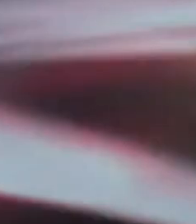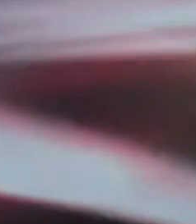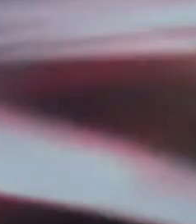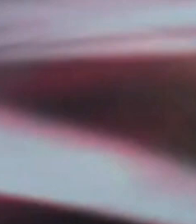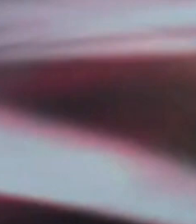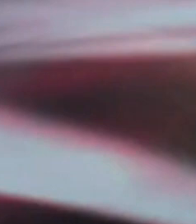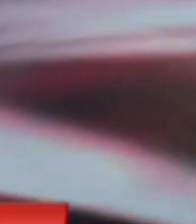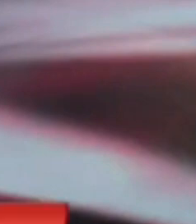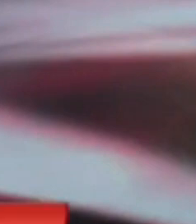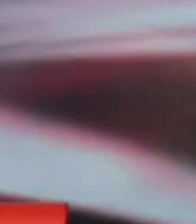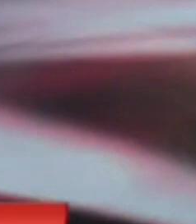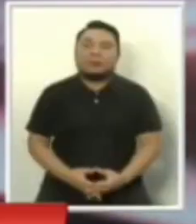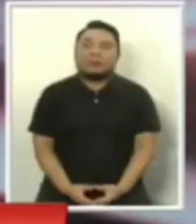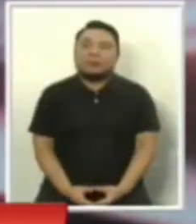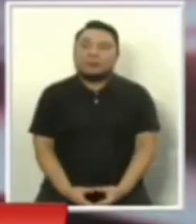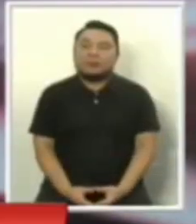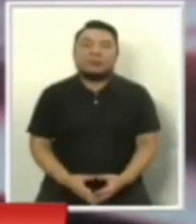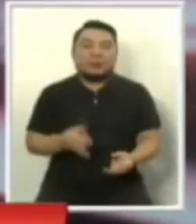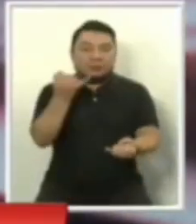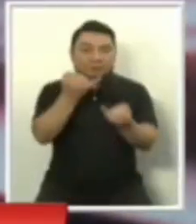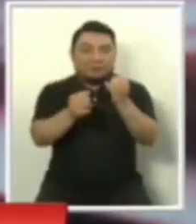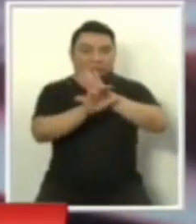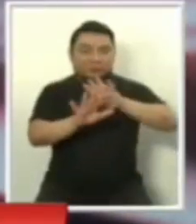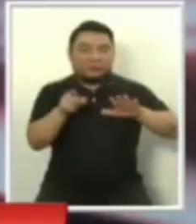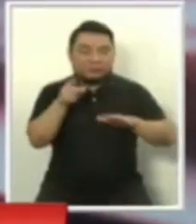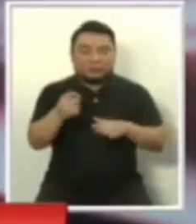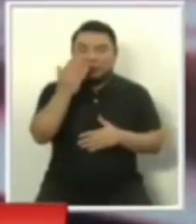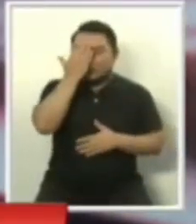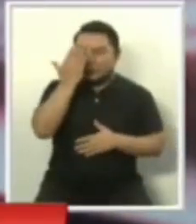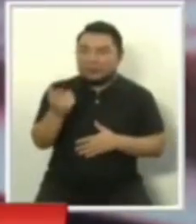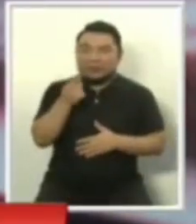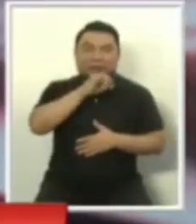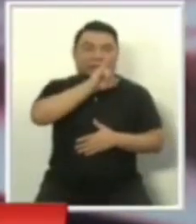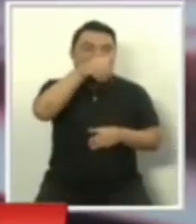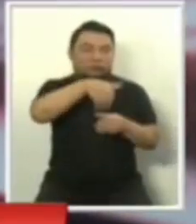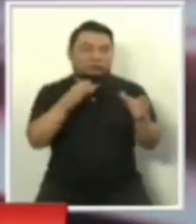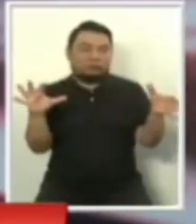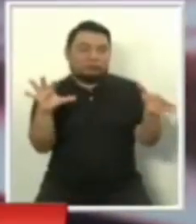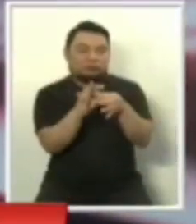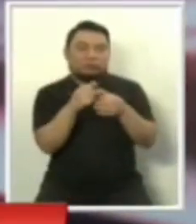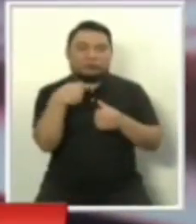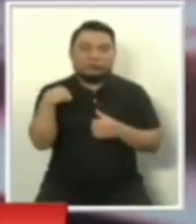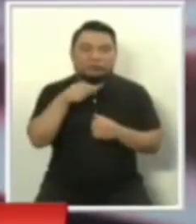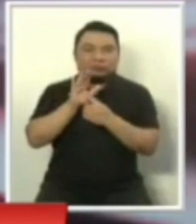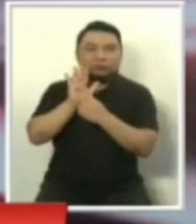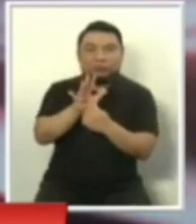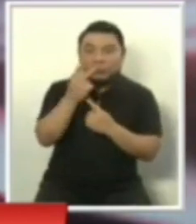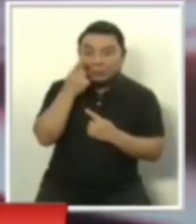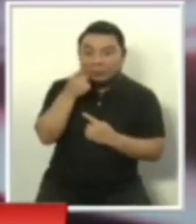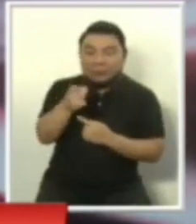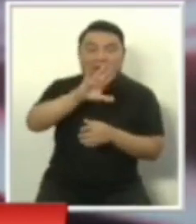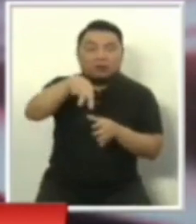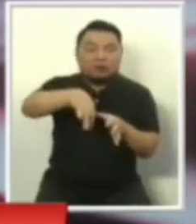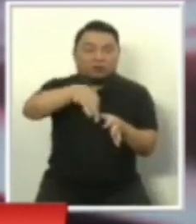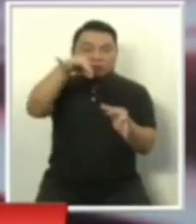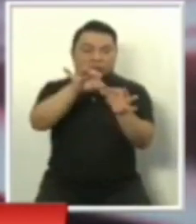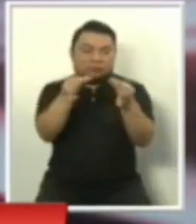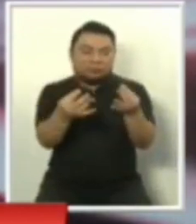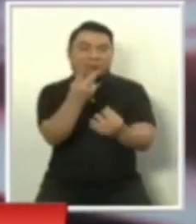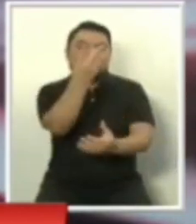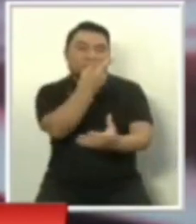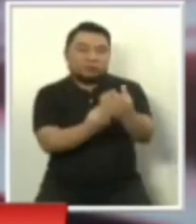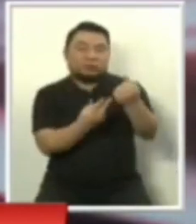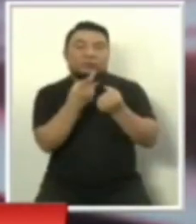Bloque final de esta edición extraordinaria de cara a cara del Jurado Nacional de Elecciones. Donde hemos conocido el sorteo, tanto de la